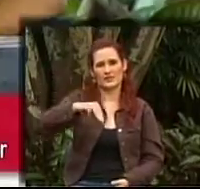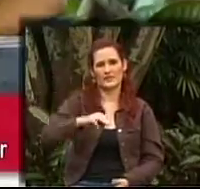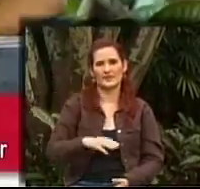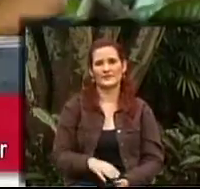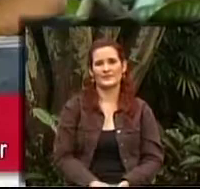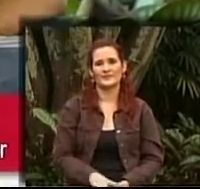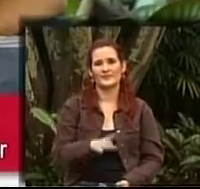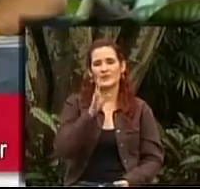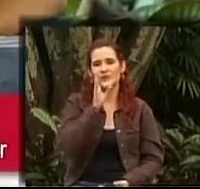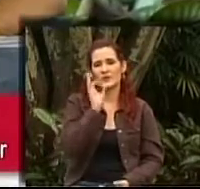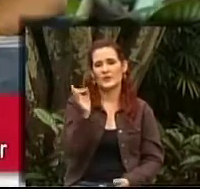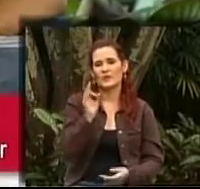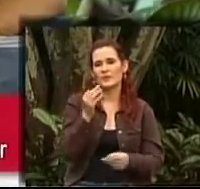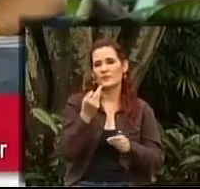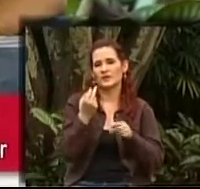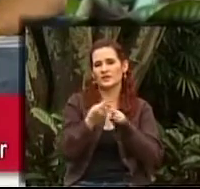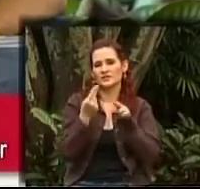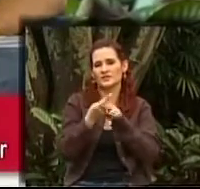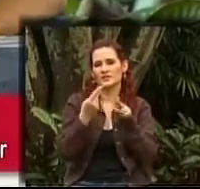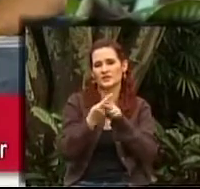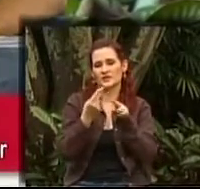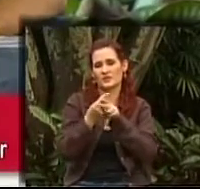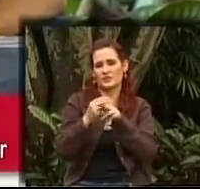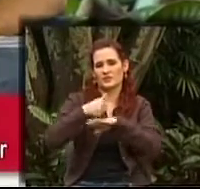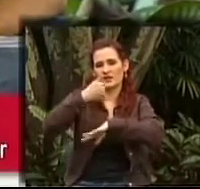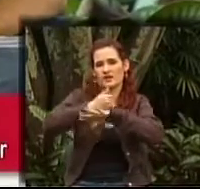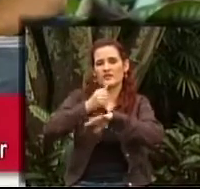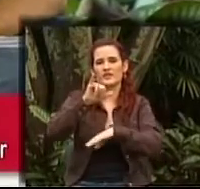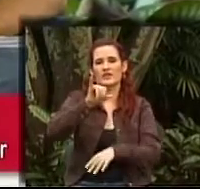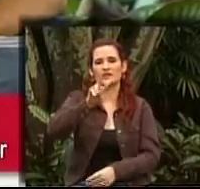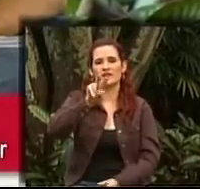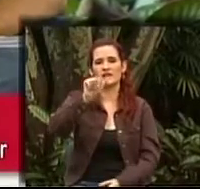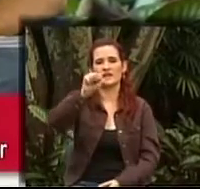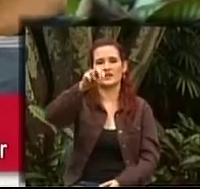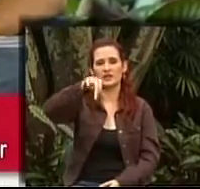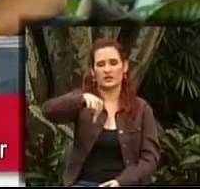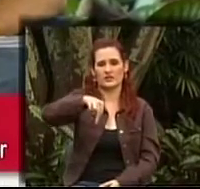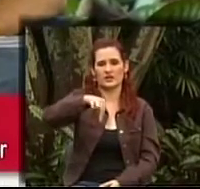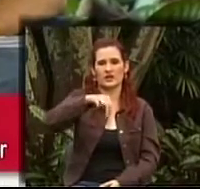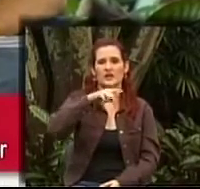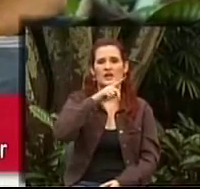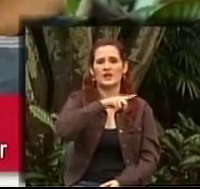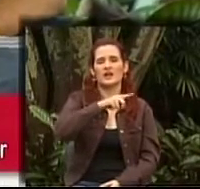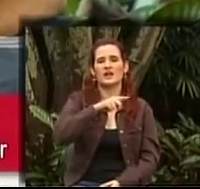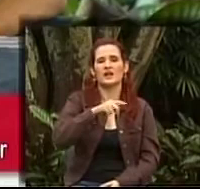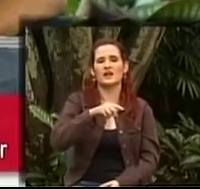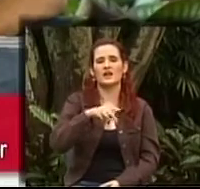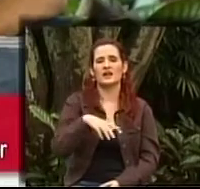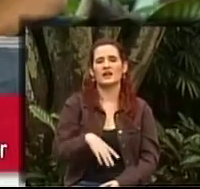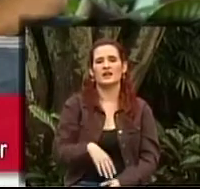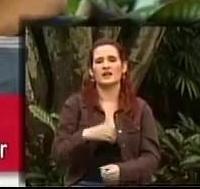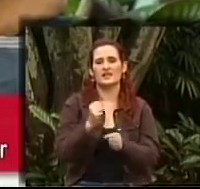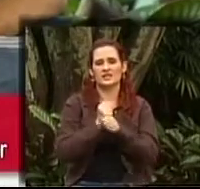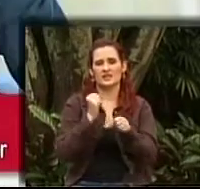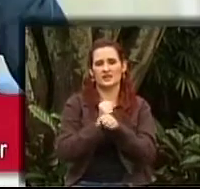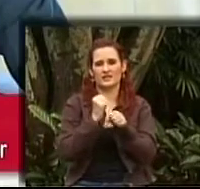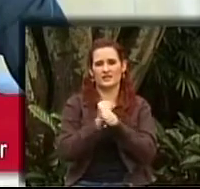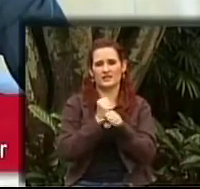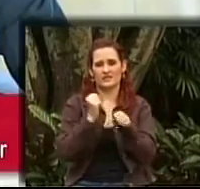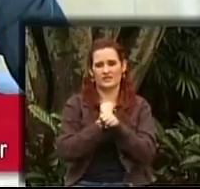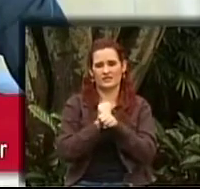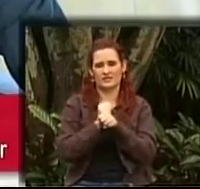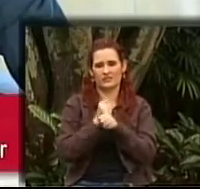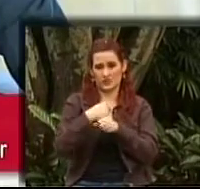Caroli, que es muy mencionado en las empresas públicas de Medellín. Él es un italiano. Bueno, yo trabajé